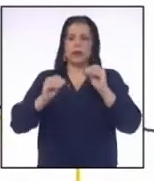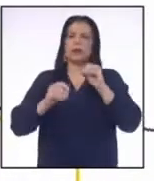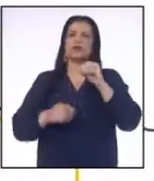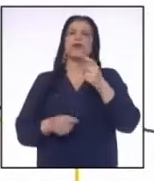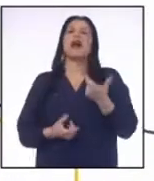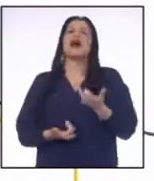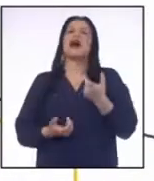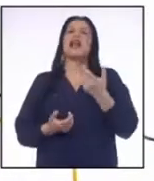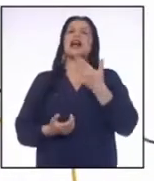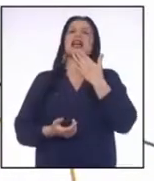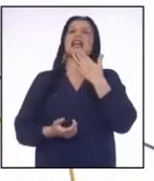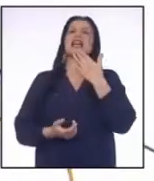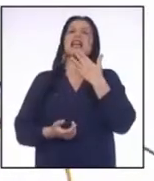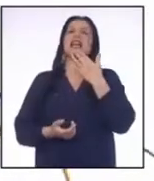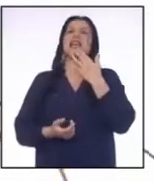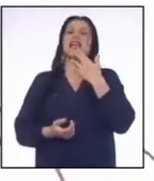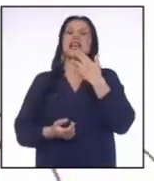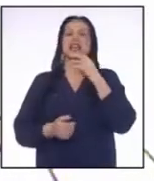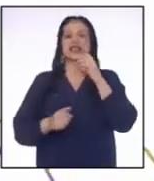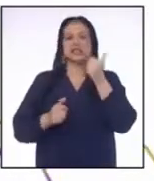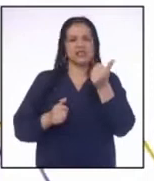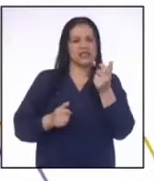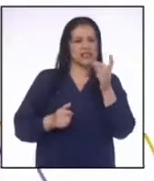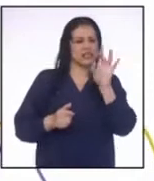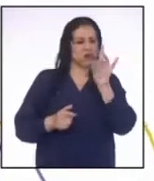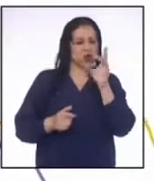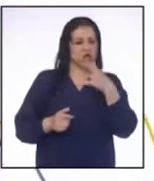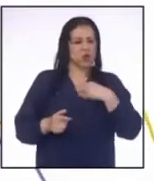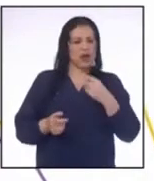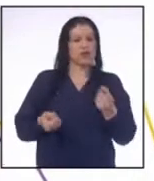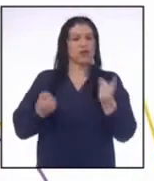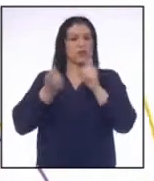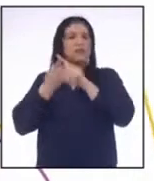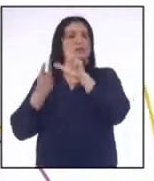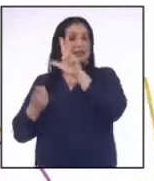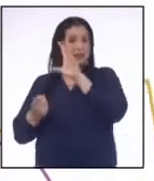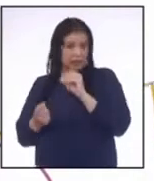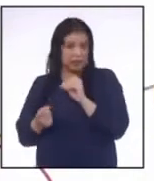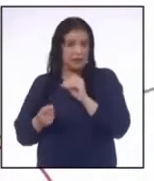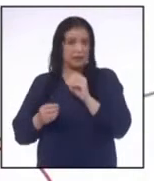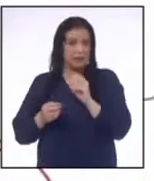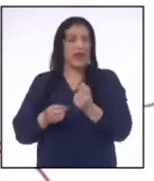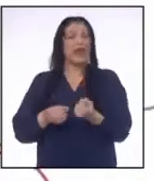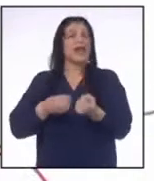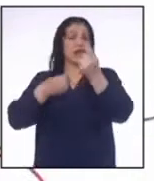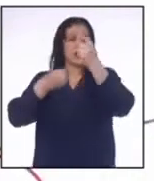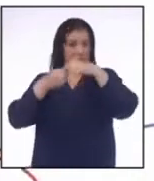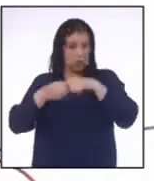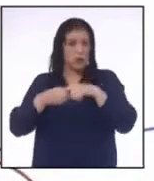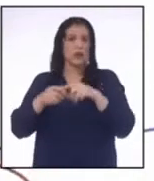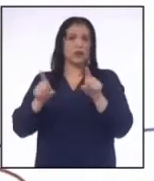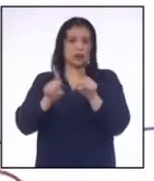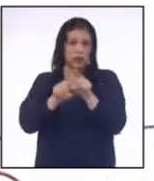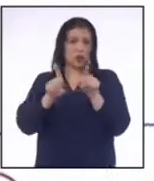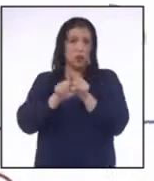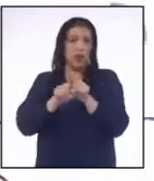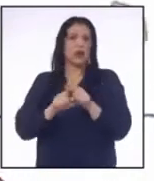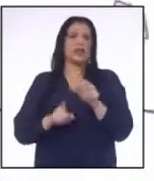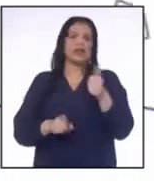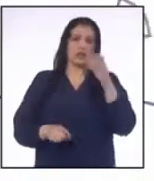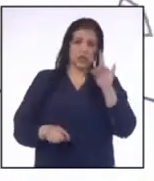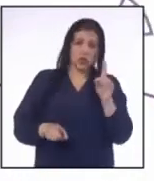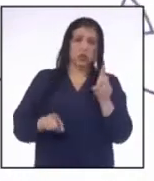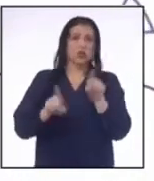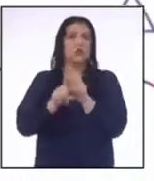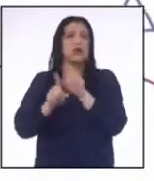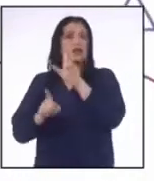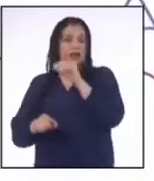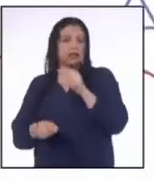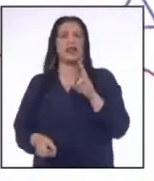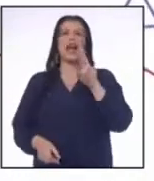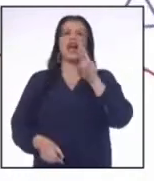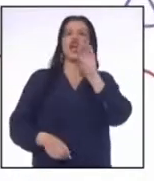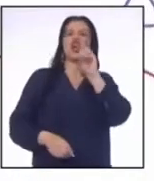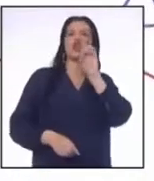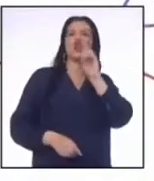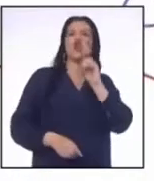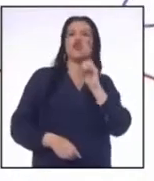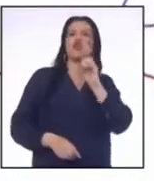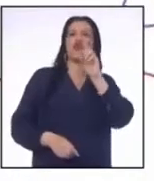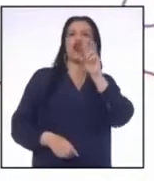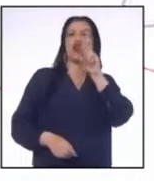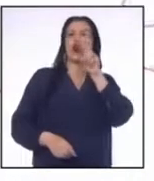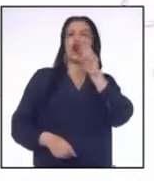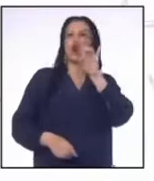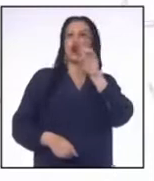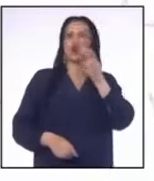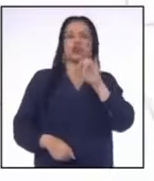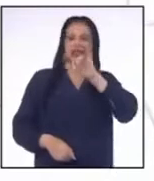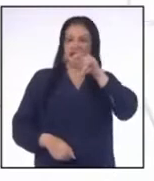sí a quienes están en el rango entre 18 y 30 años Incluidos los que puedan tener estas edades Es decir, Rodolfo, Ruth y John